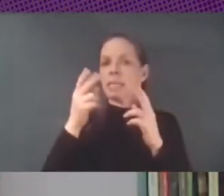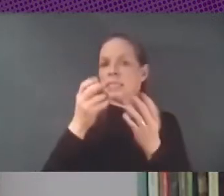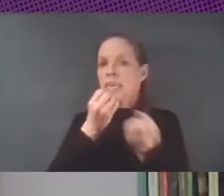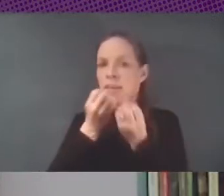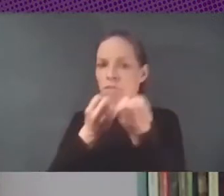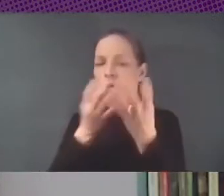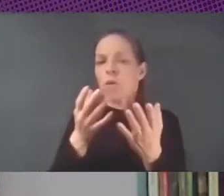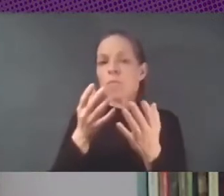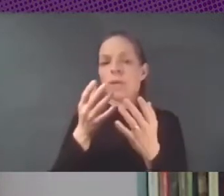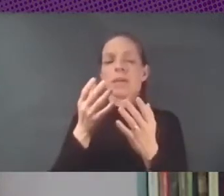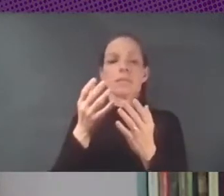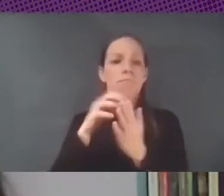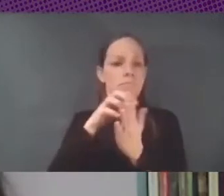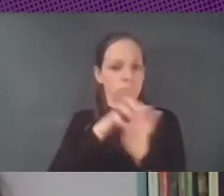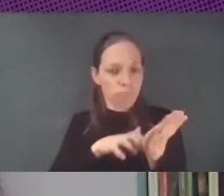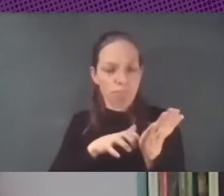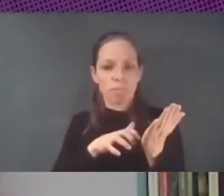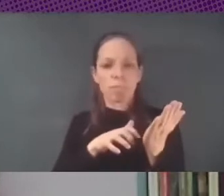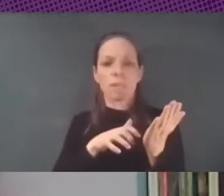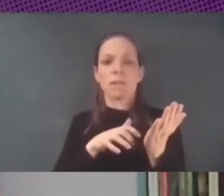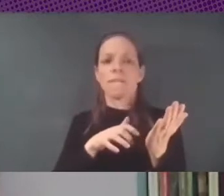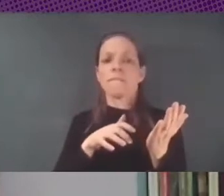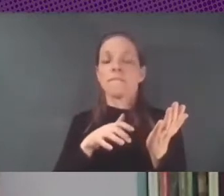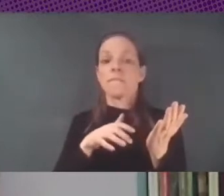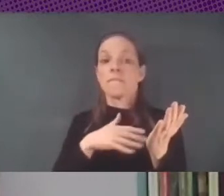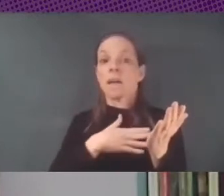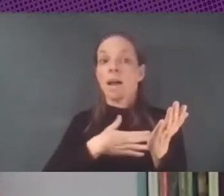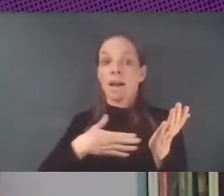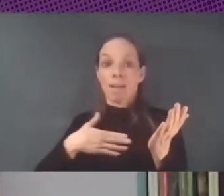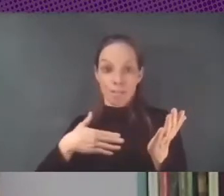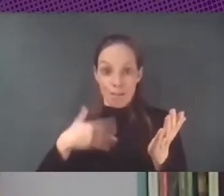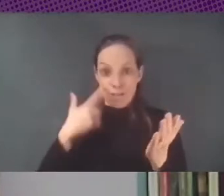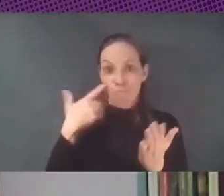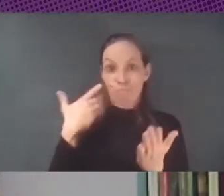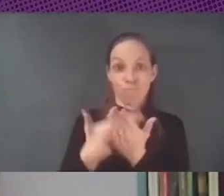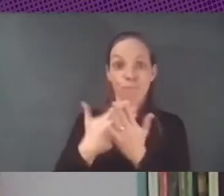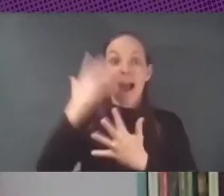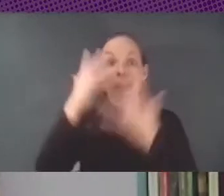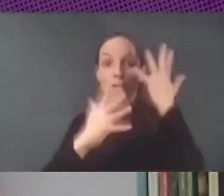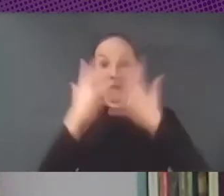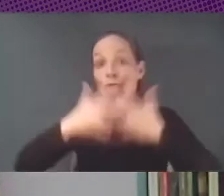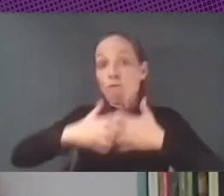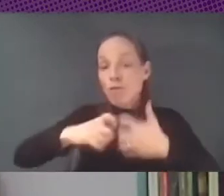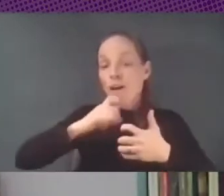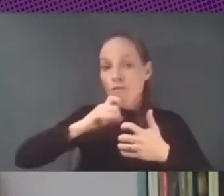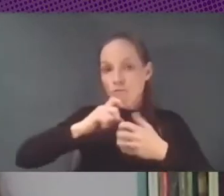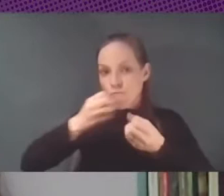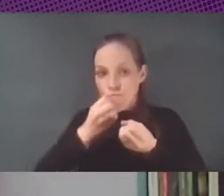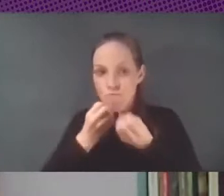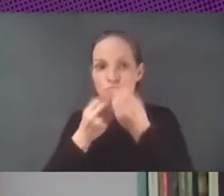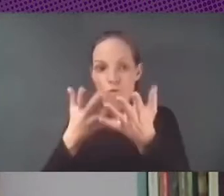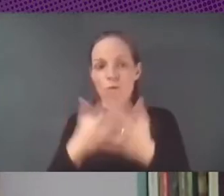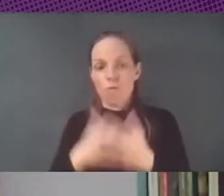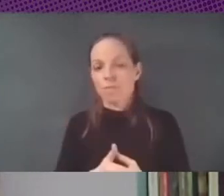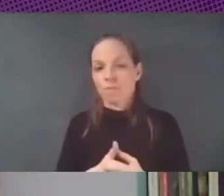de desenmascarar o de revelar el funcionamiento de los algoritmos una práctica habitual es